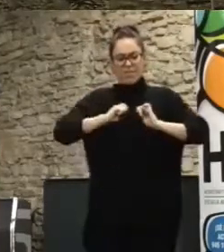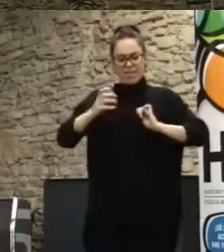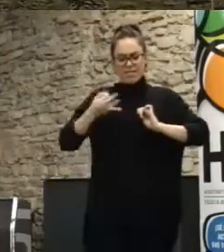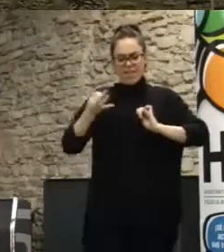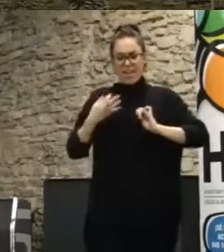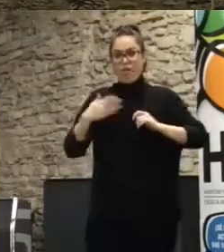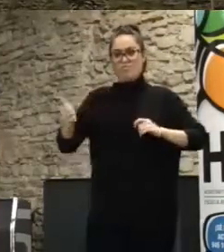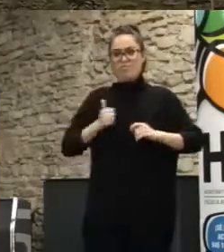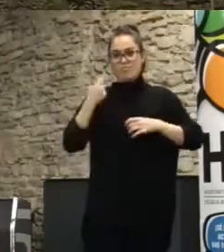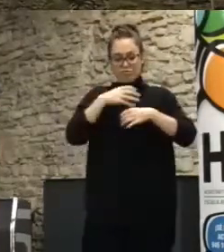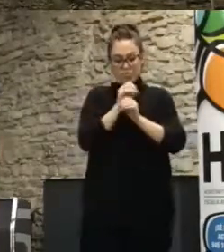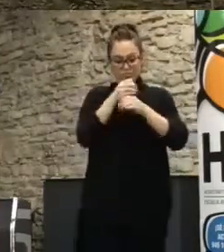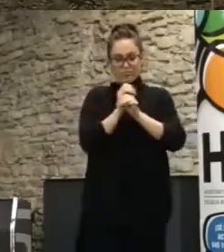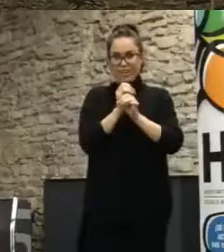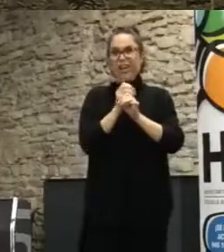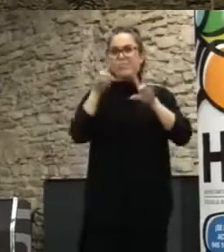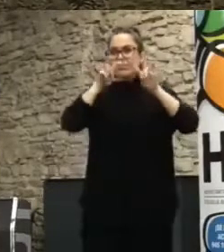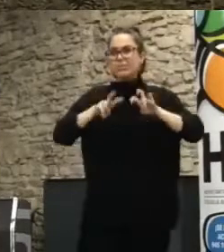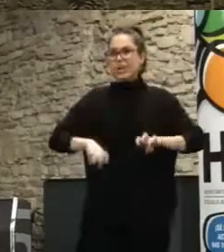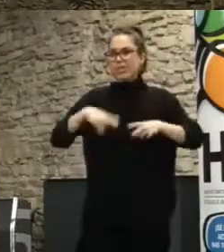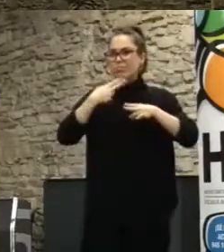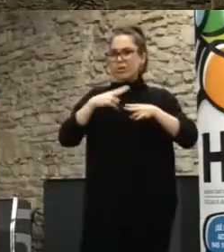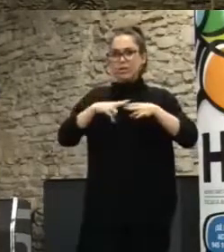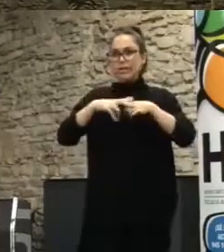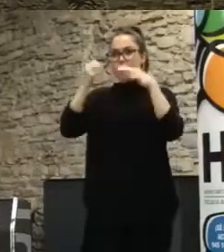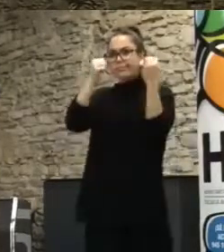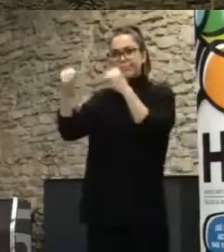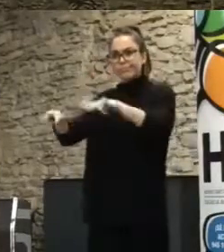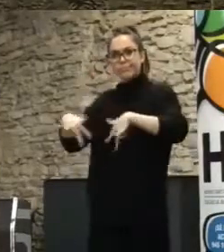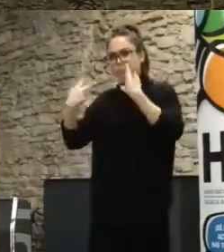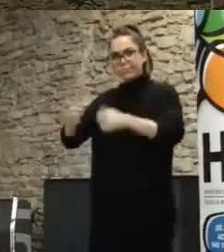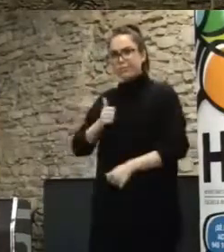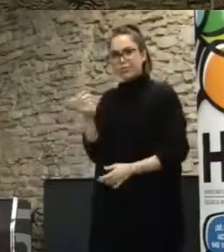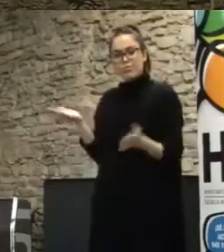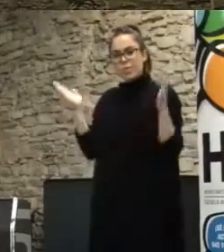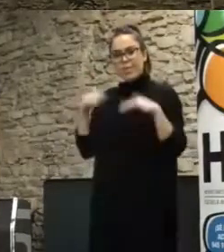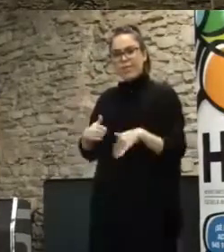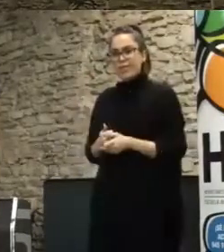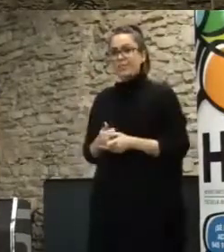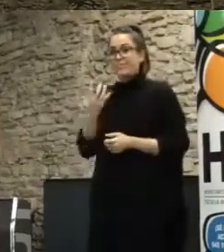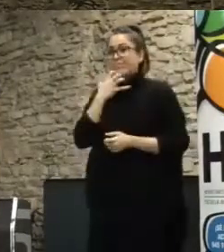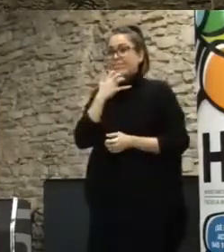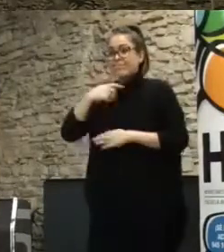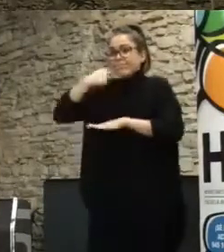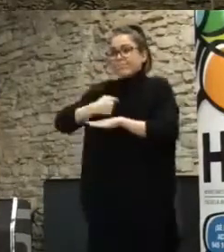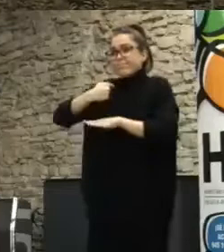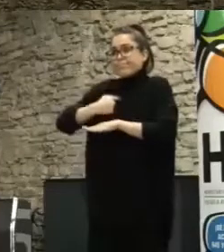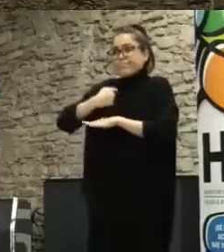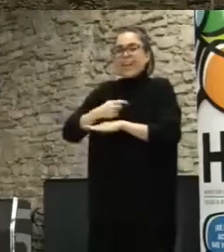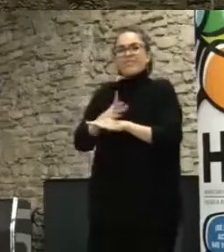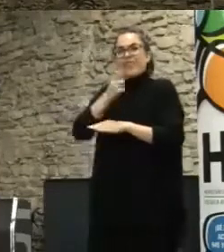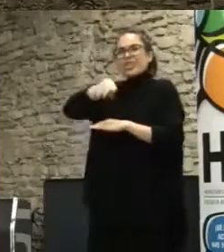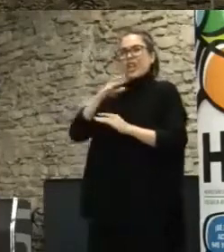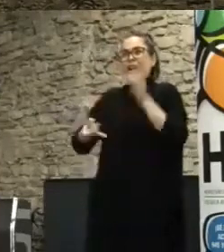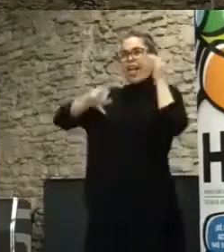de investigación de políticas públicas que la institución no te da. Dentro de la máquina es muy difícil innovar y es muy difícil a veces